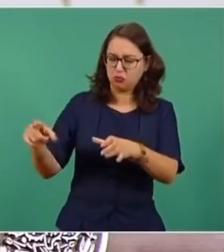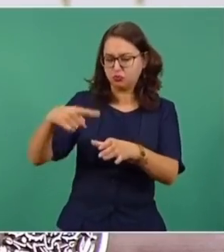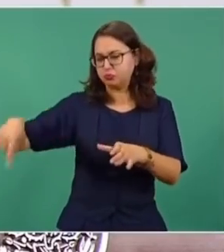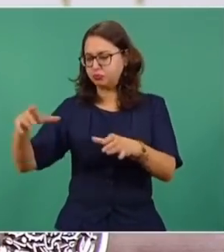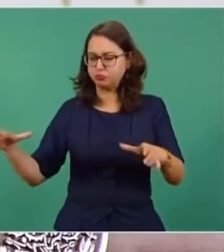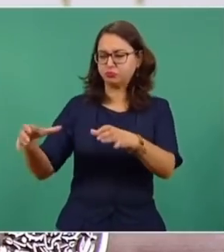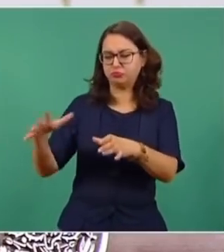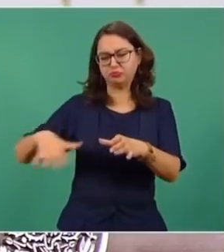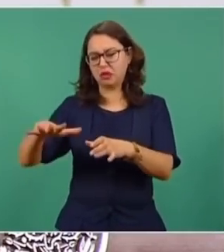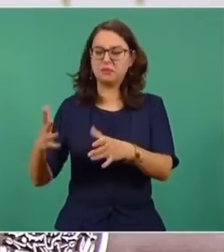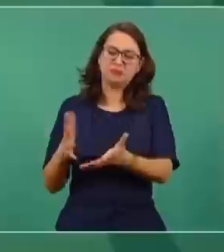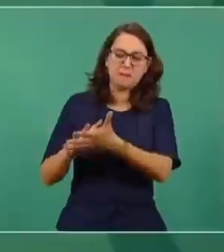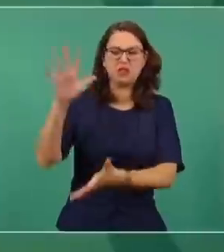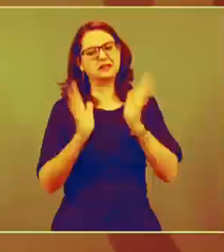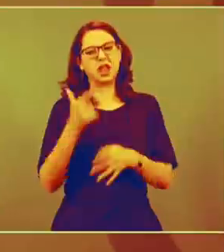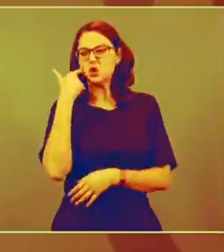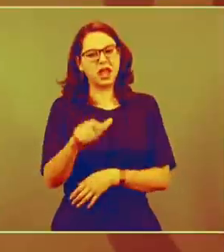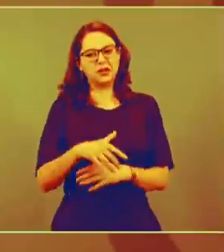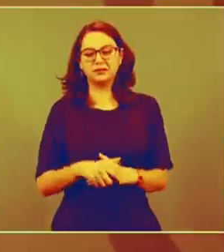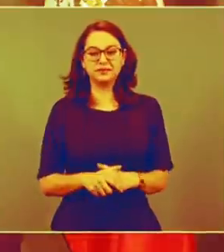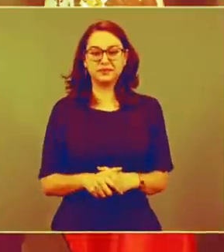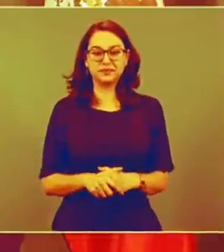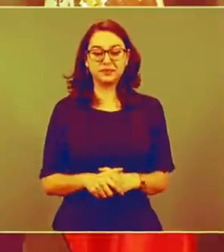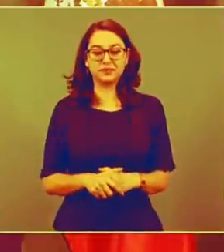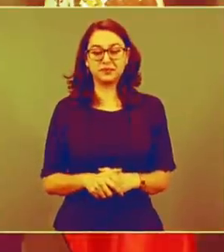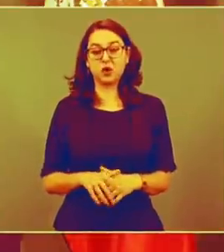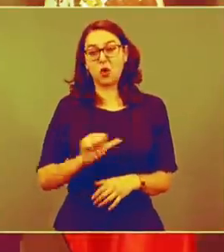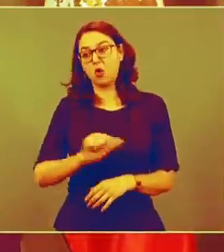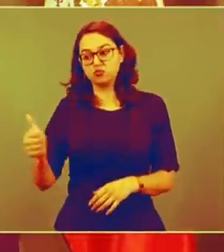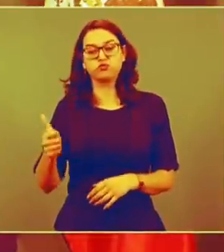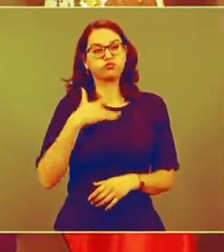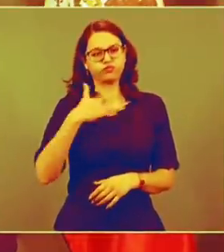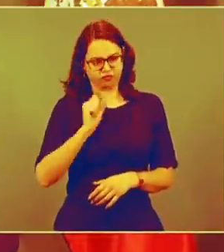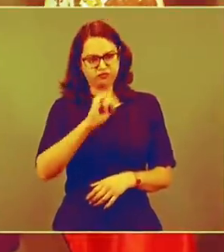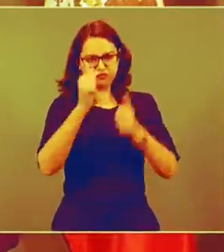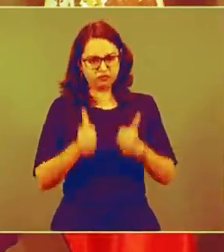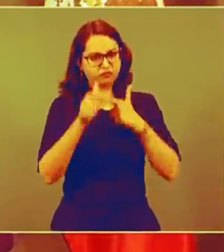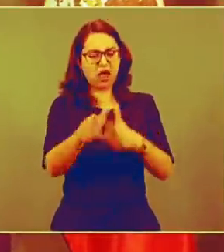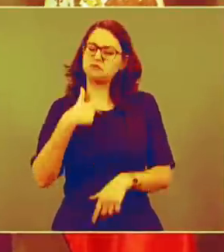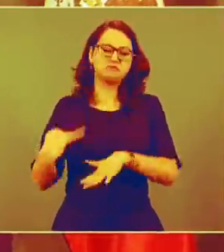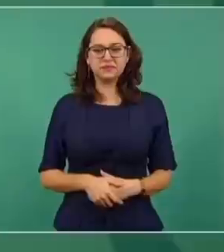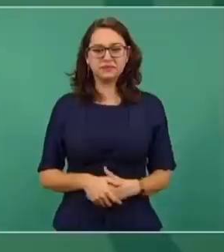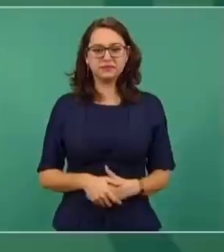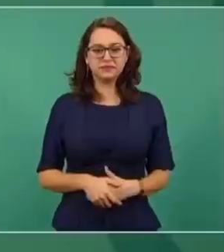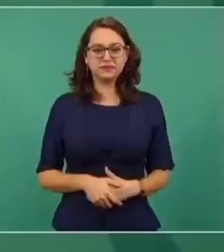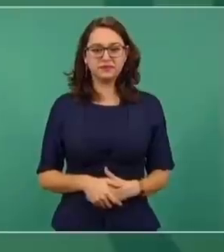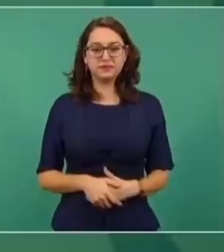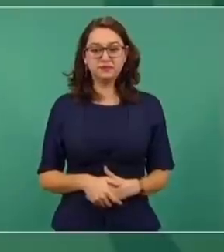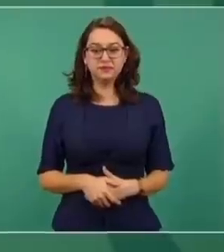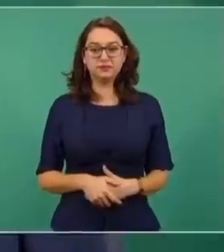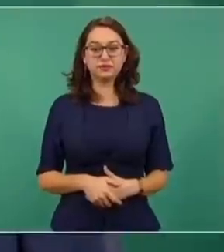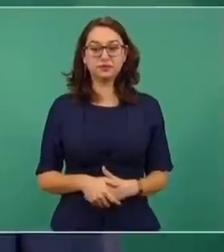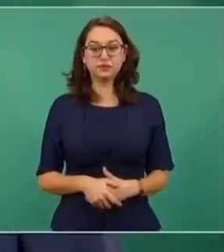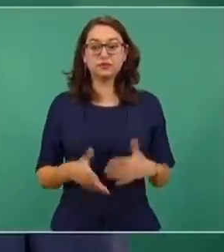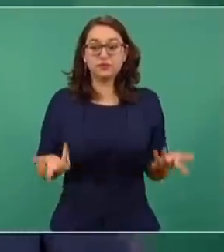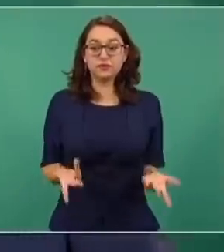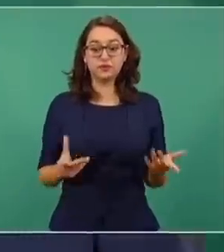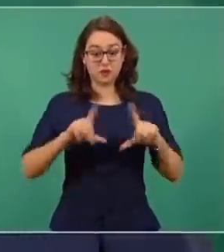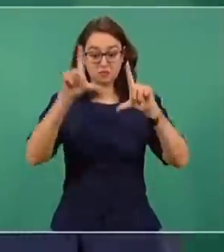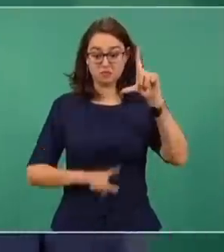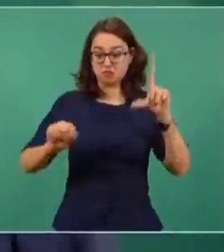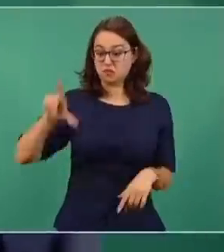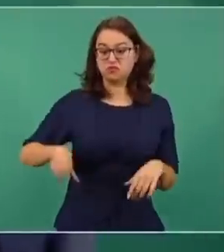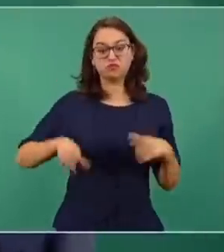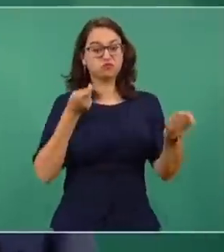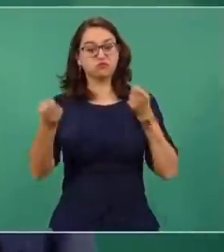51% dice, cambio, 49% dice, se queda, me voy. Porque no se puede gobernar un país como